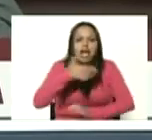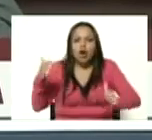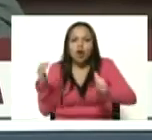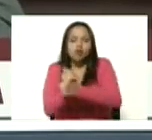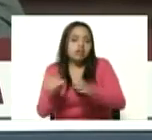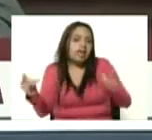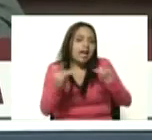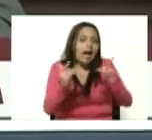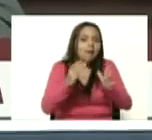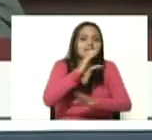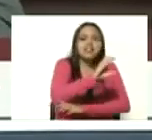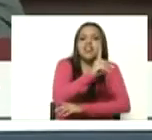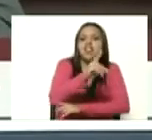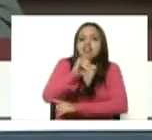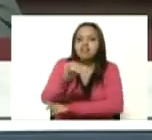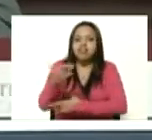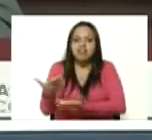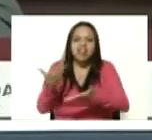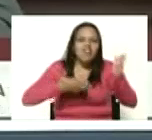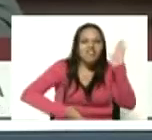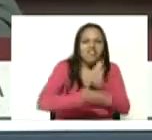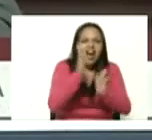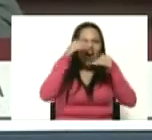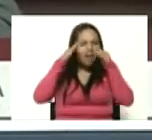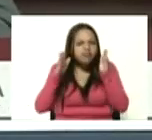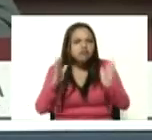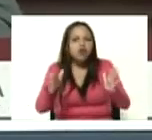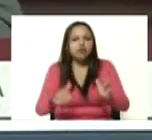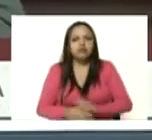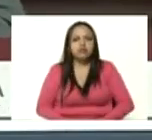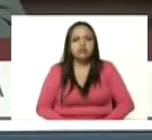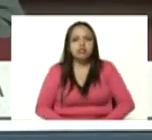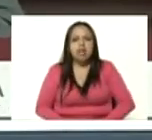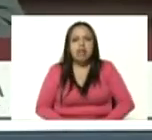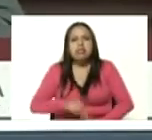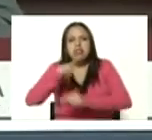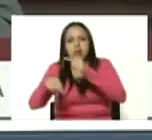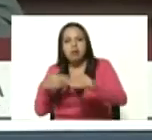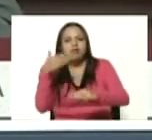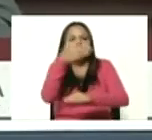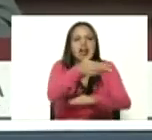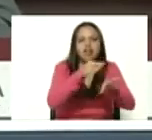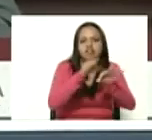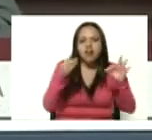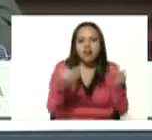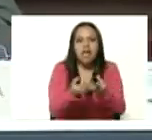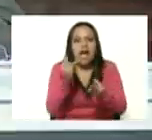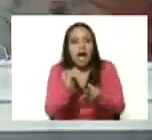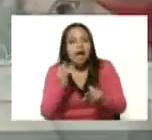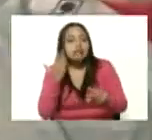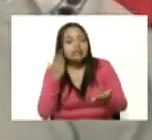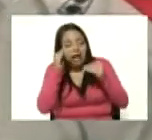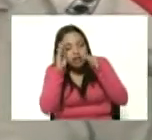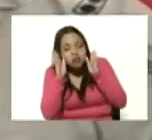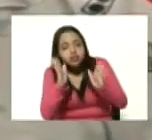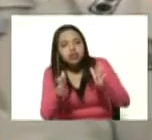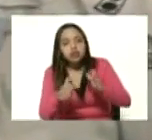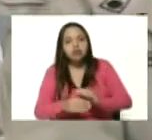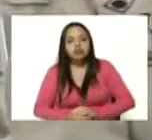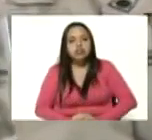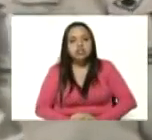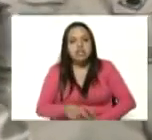la cama en un CDI y van y atienden visitan a la familia y están pendientes que el